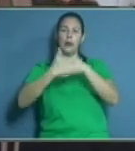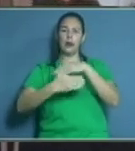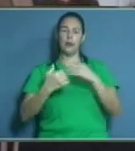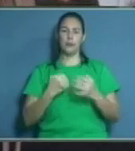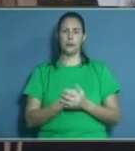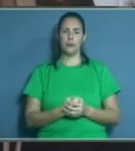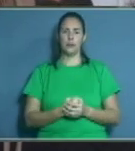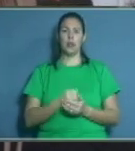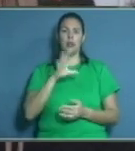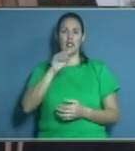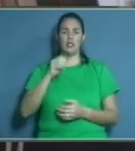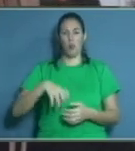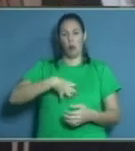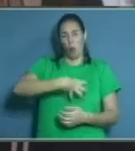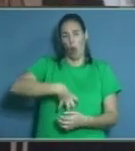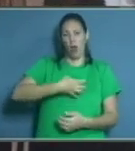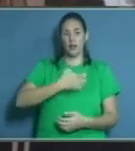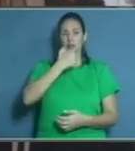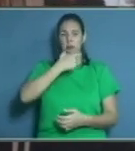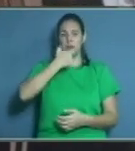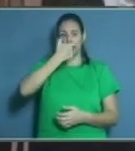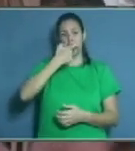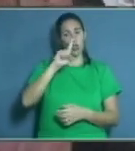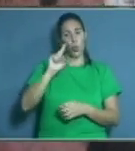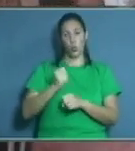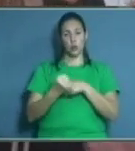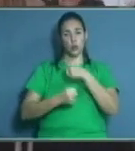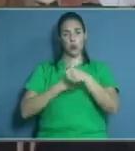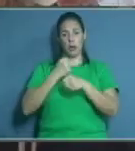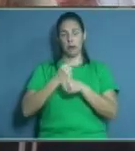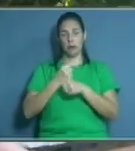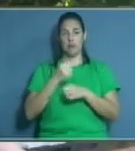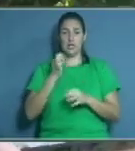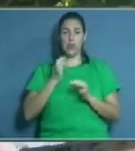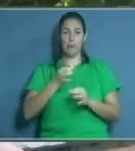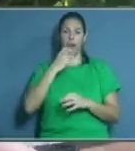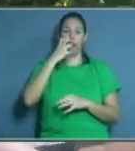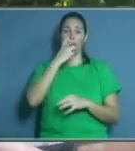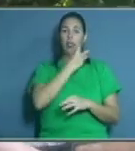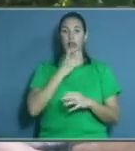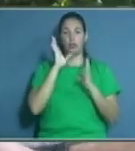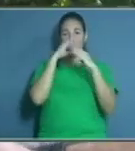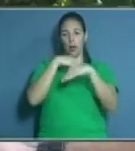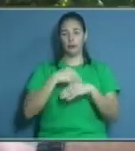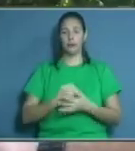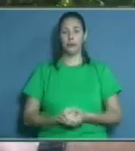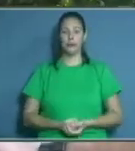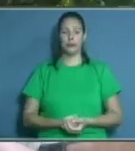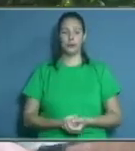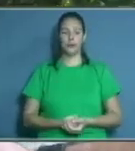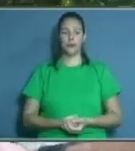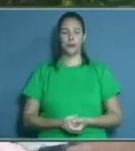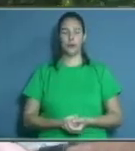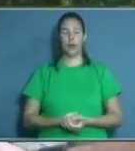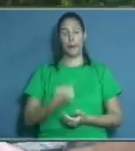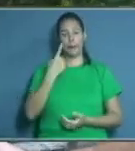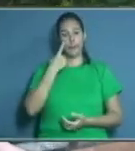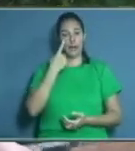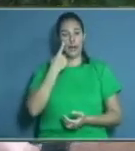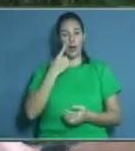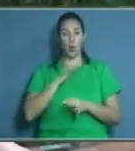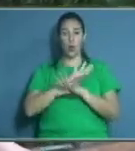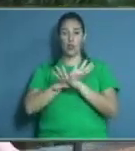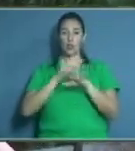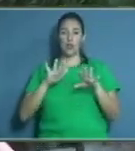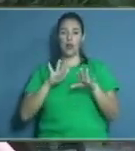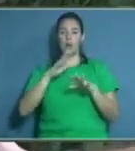Que dice que le molesta y no se los pone. Y siempre anda sin dientes. Cuando se está ya se está pon